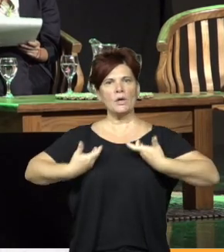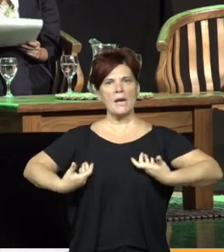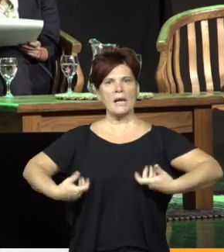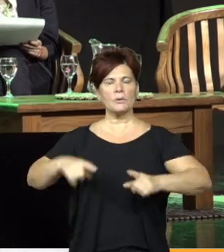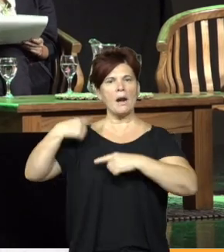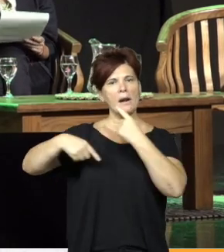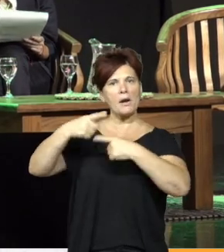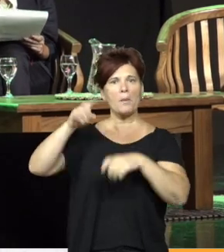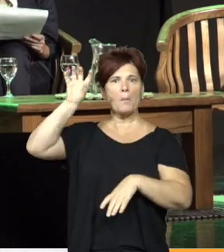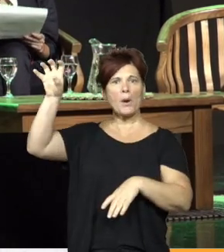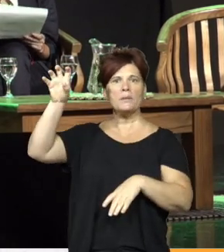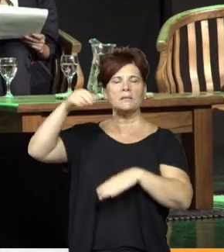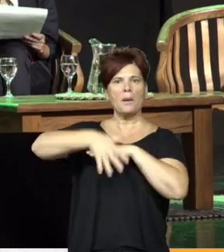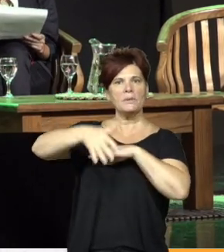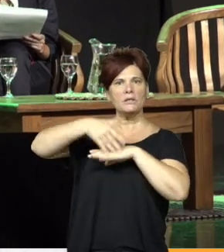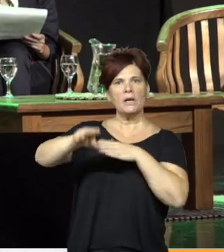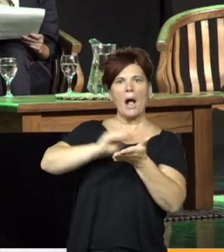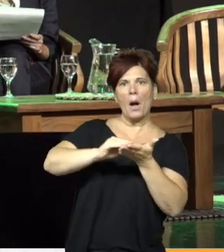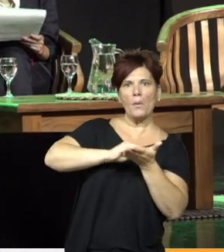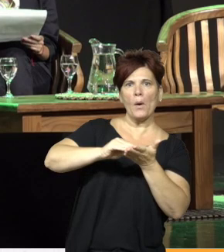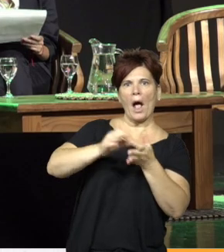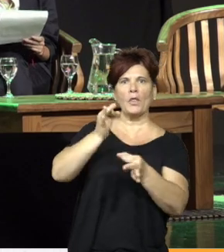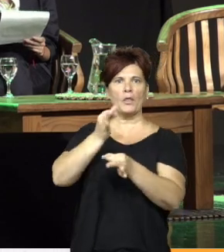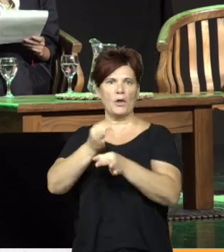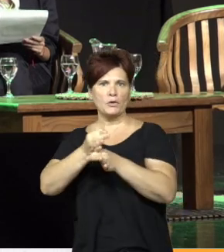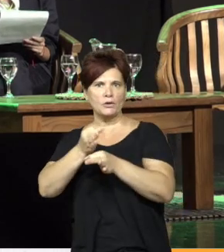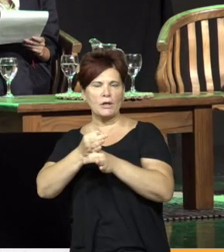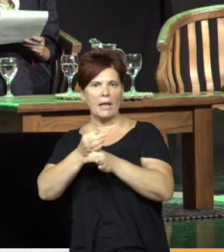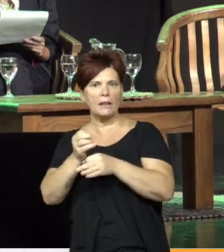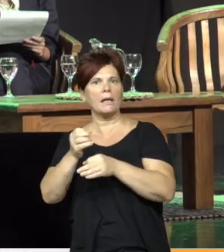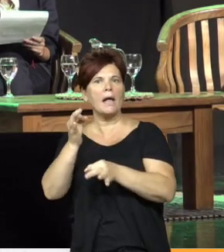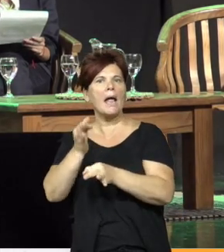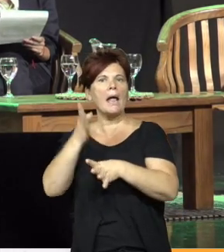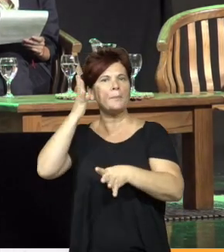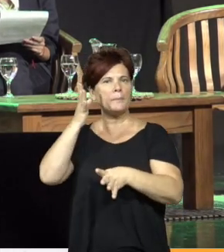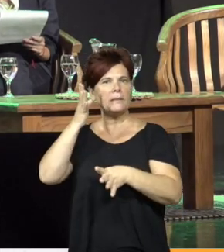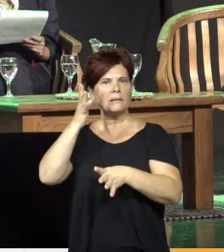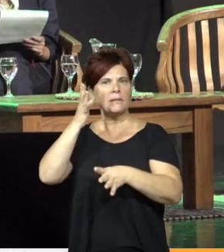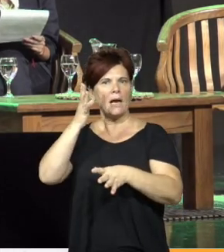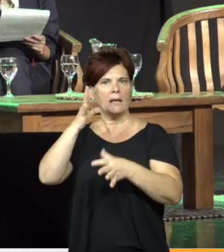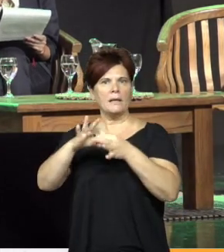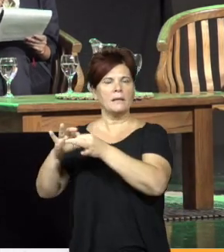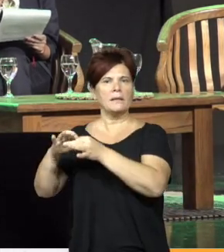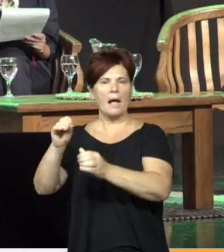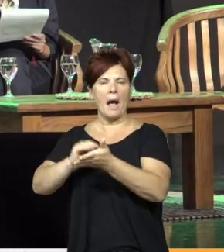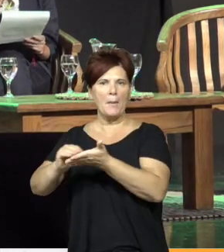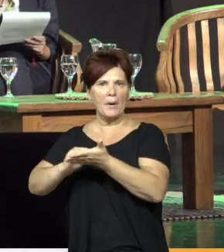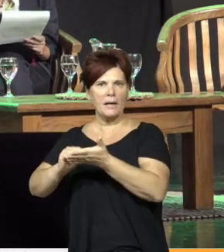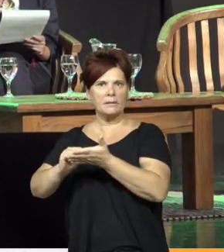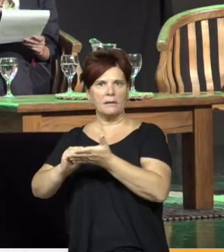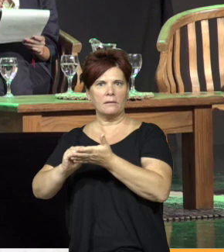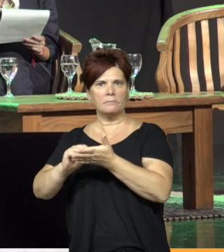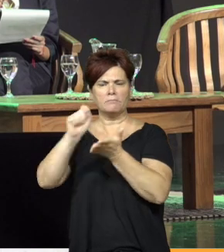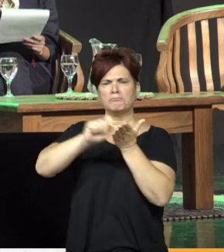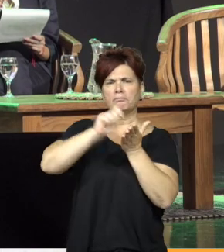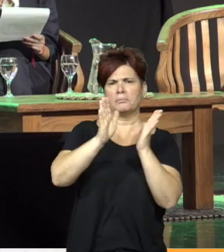provincia de Misiones es abogado docente universitario y especialista en la abogacía del Estado autor de